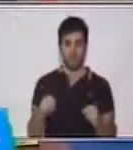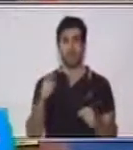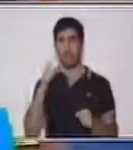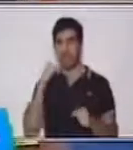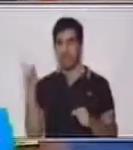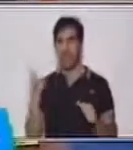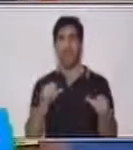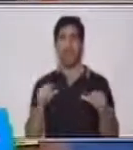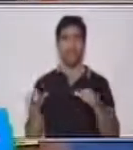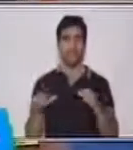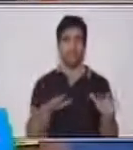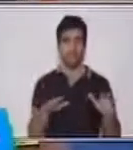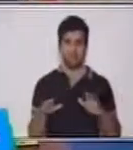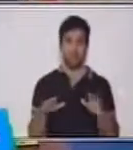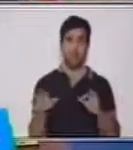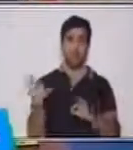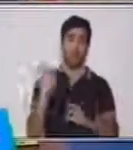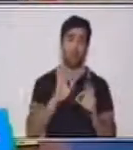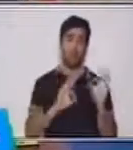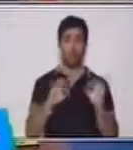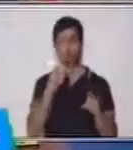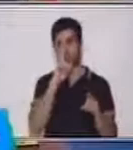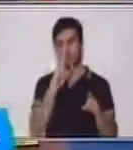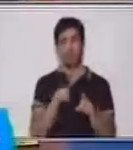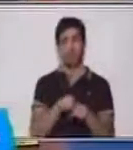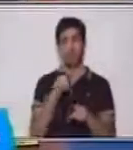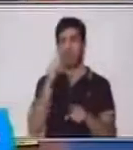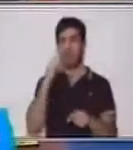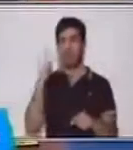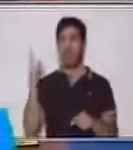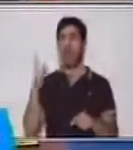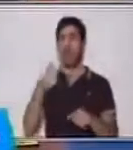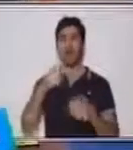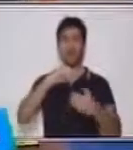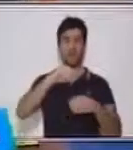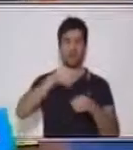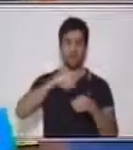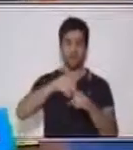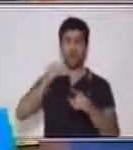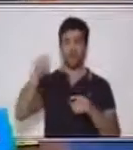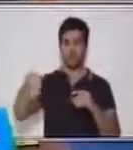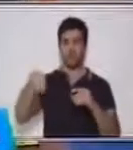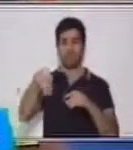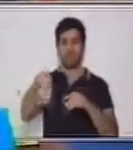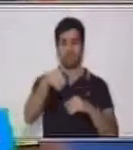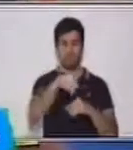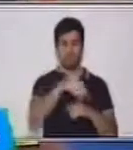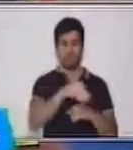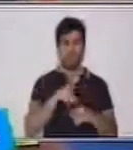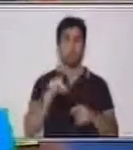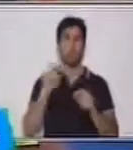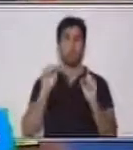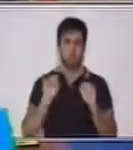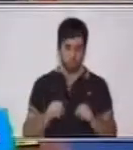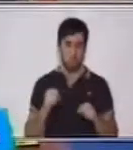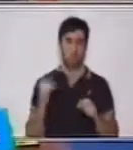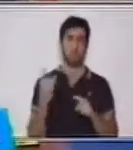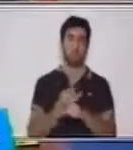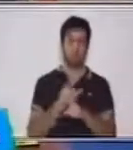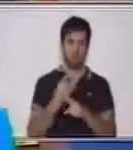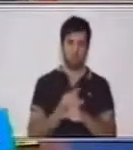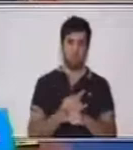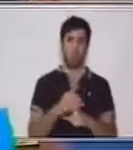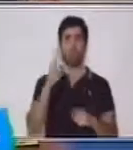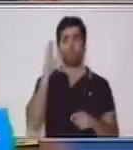O también puedes utilizar tapones, que muchas veces los encontramos tirados, solo te recomiendo que los laves muy bien